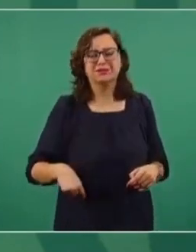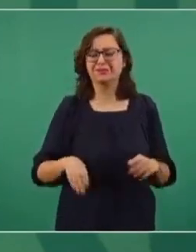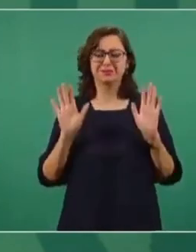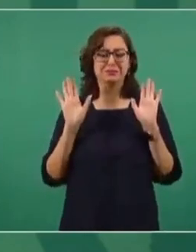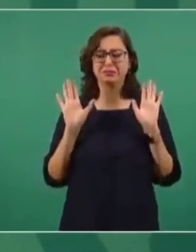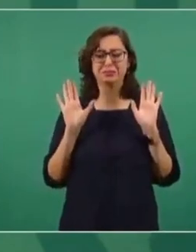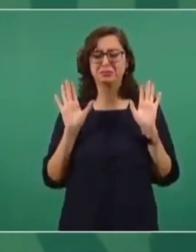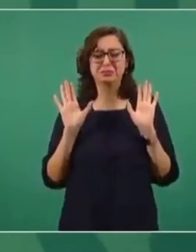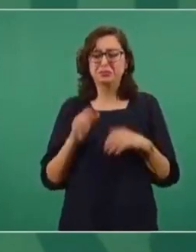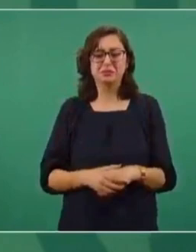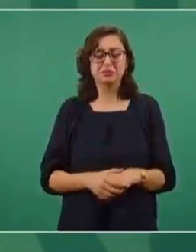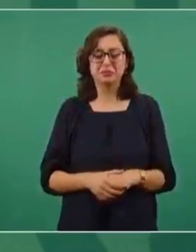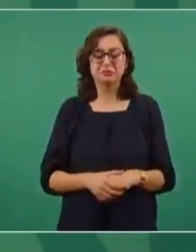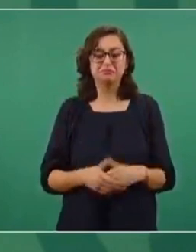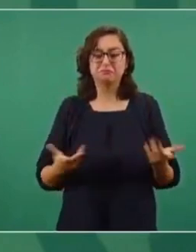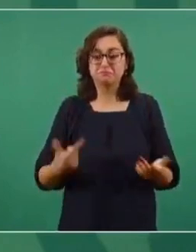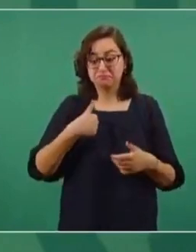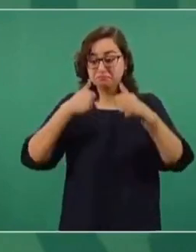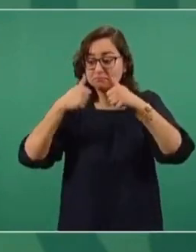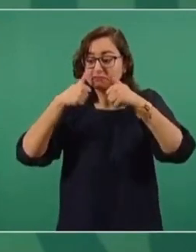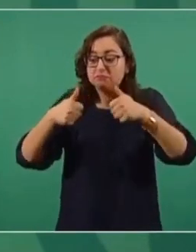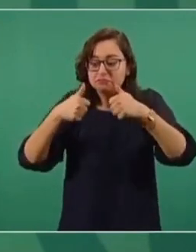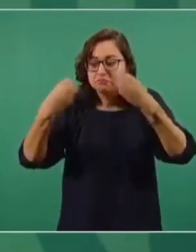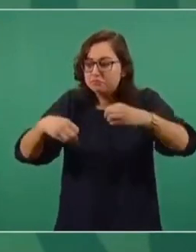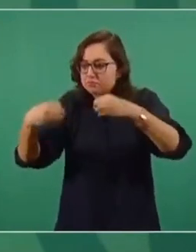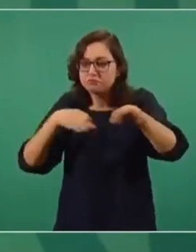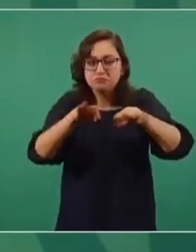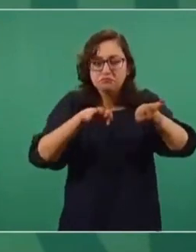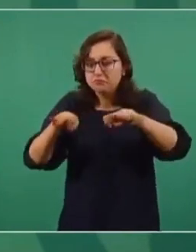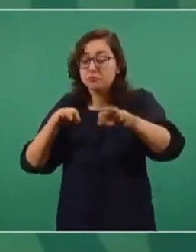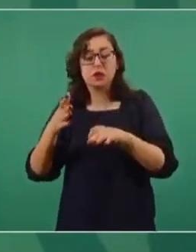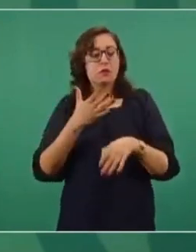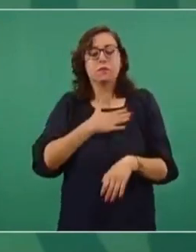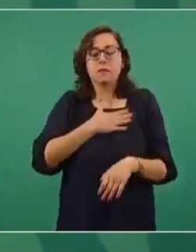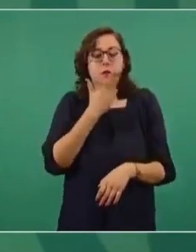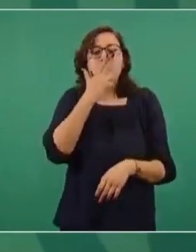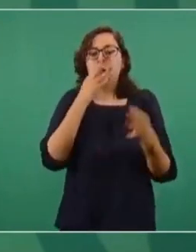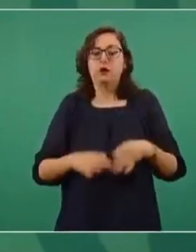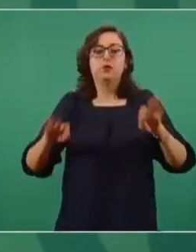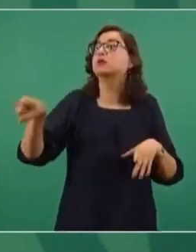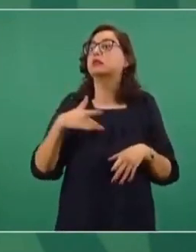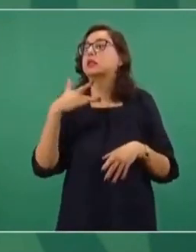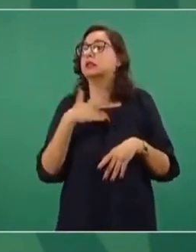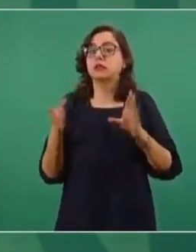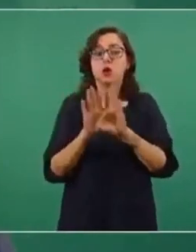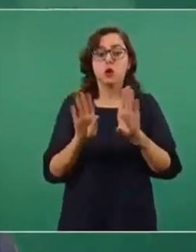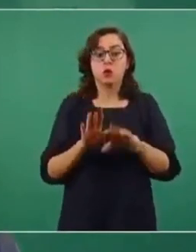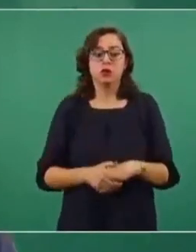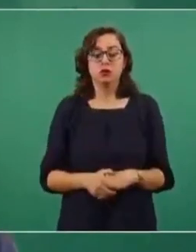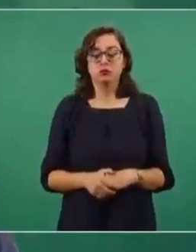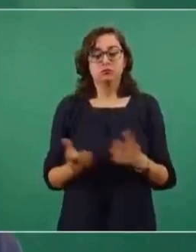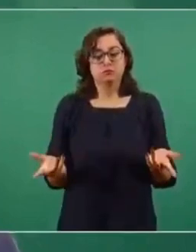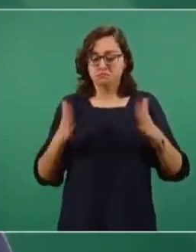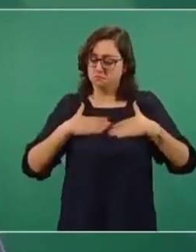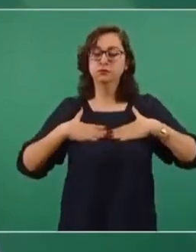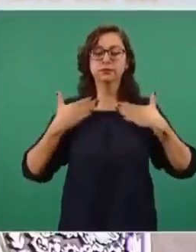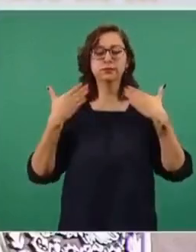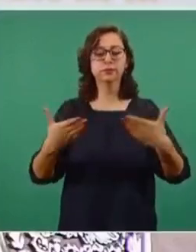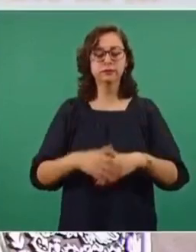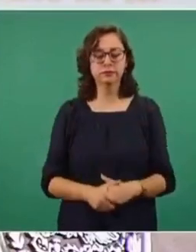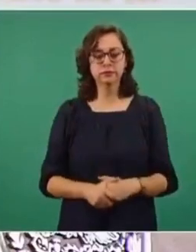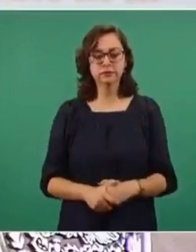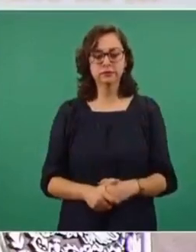porque es mi trabajo, pero a lo que me importa es la opinión del pueblo, los sentimientos del pueblo. Y le tengo muchísima confianza a la gente.